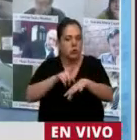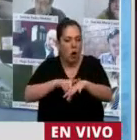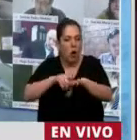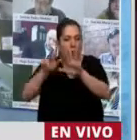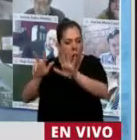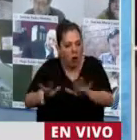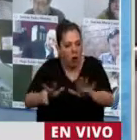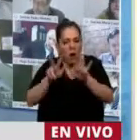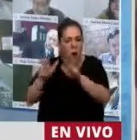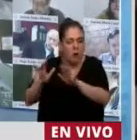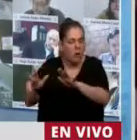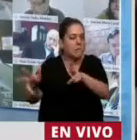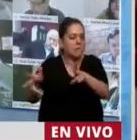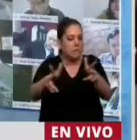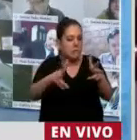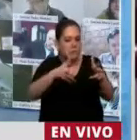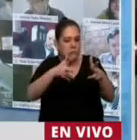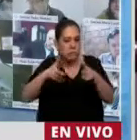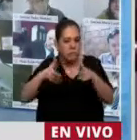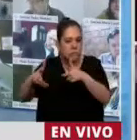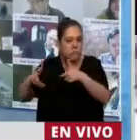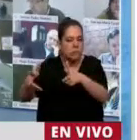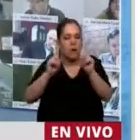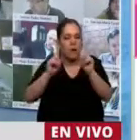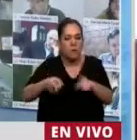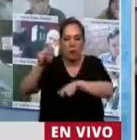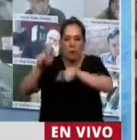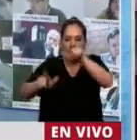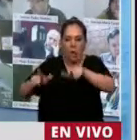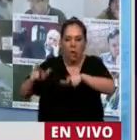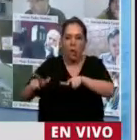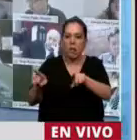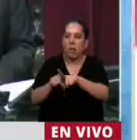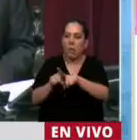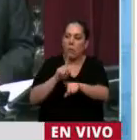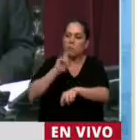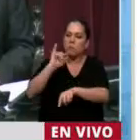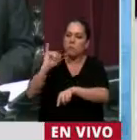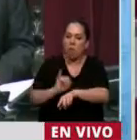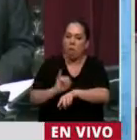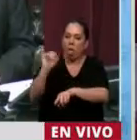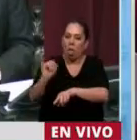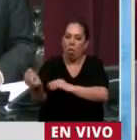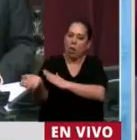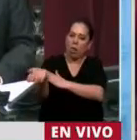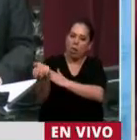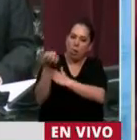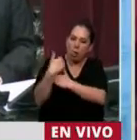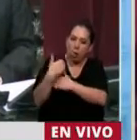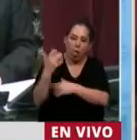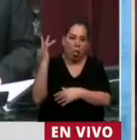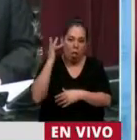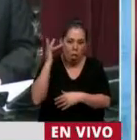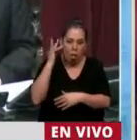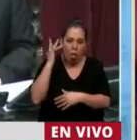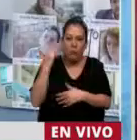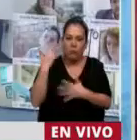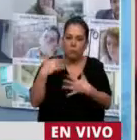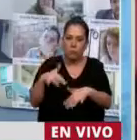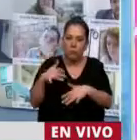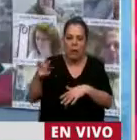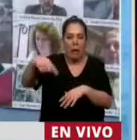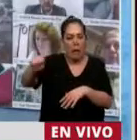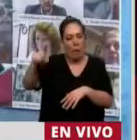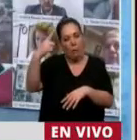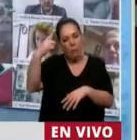de poner de pie a la Argentina en lo productivo, en la obra pública de carácter social,